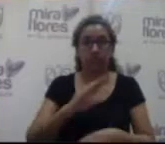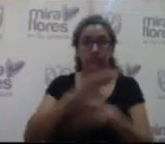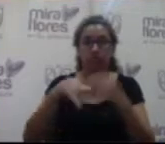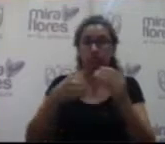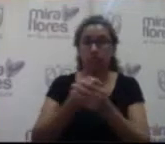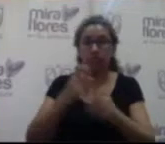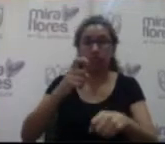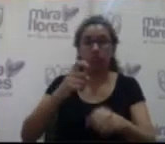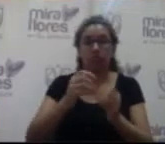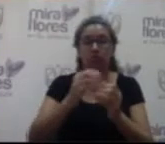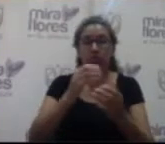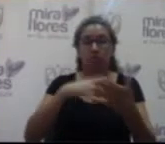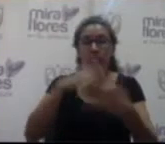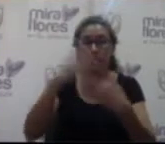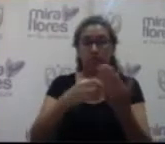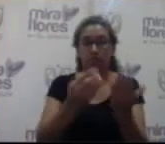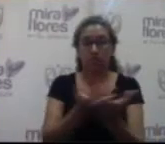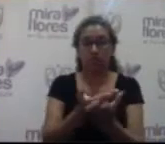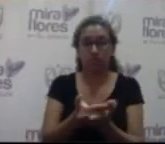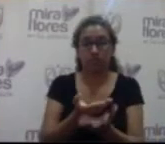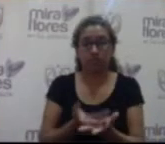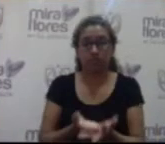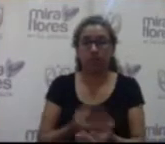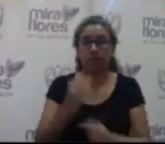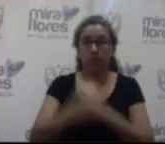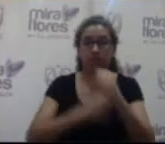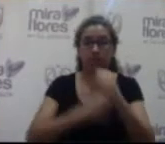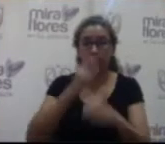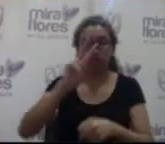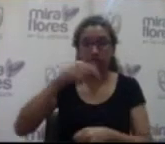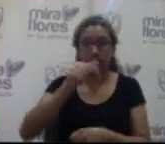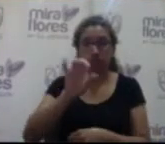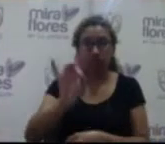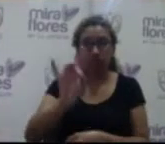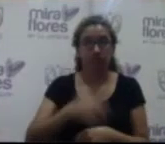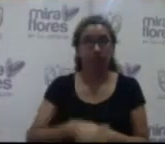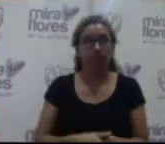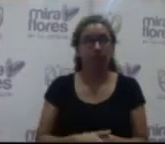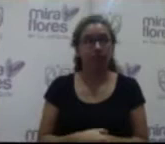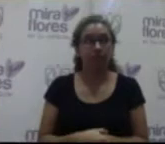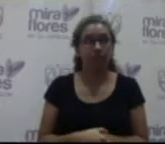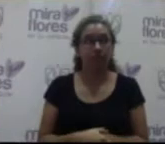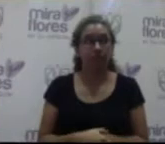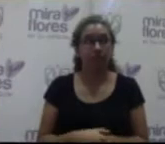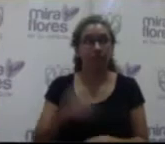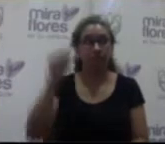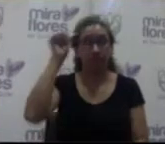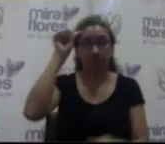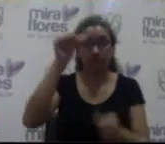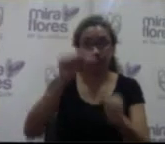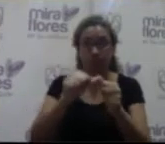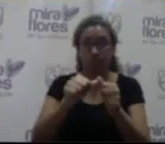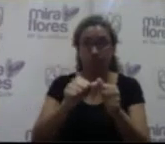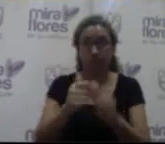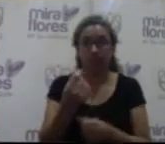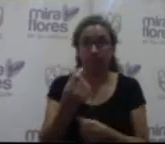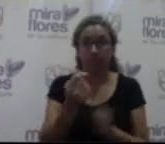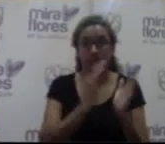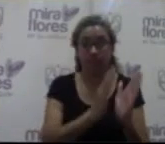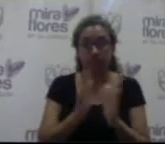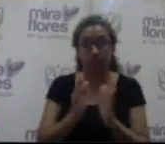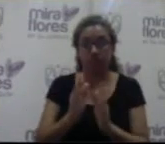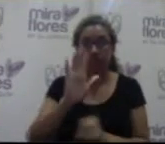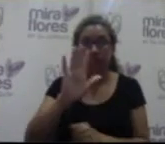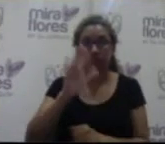los procesos aprobados en el presupuesto participativo del año 2018. Cabe recordar que el monto asignado para dicho proceso